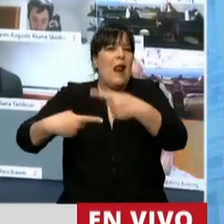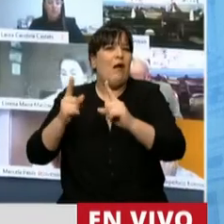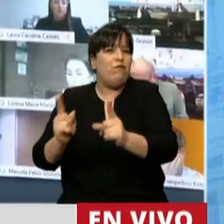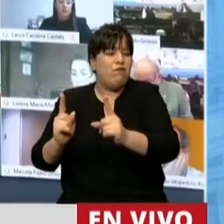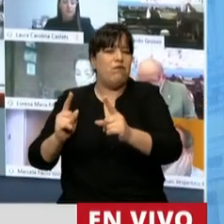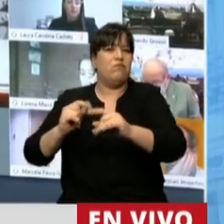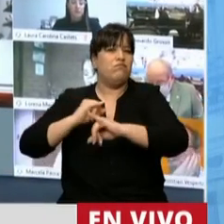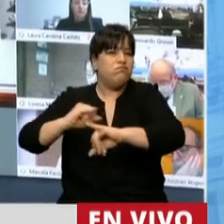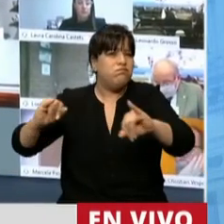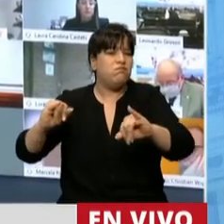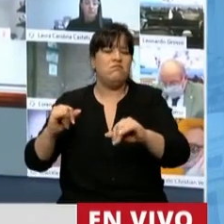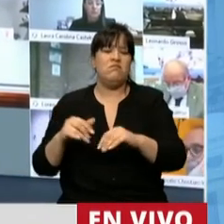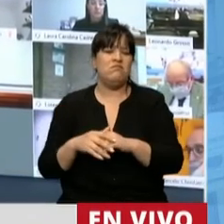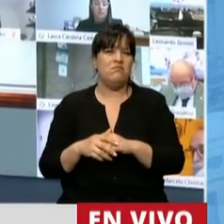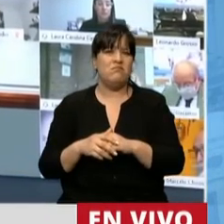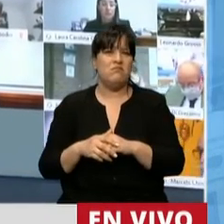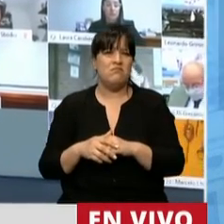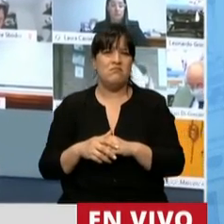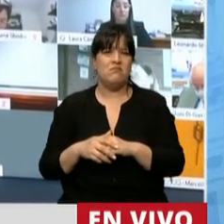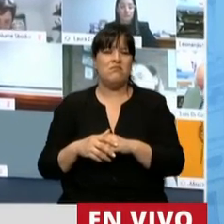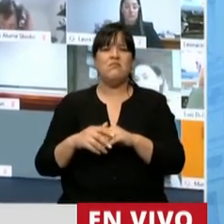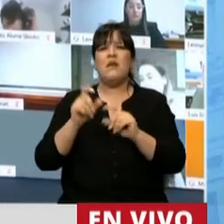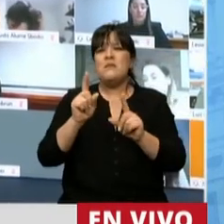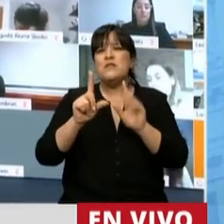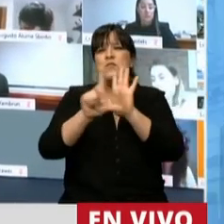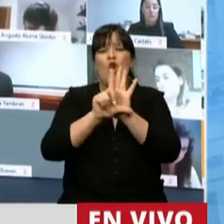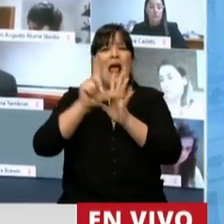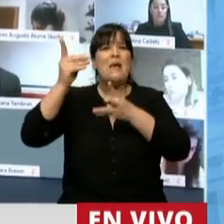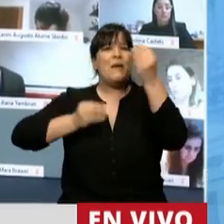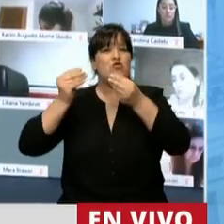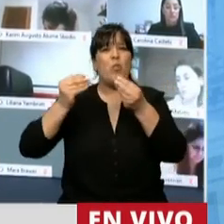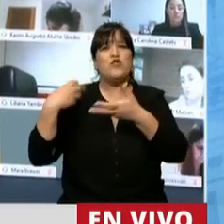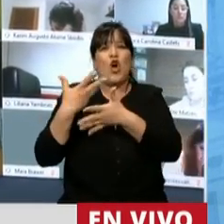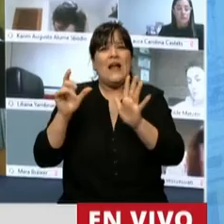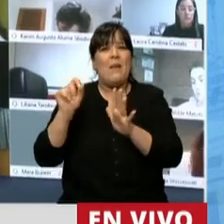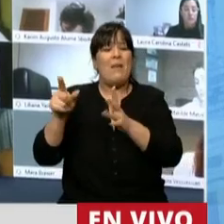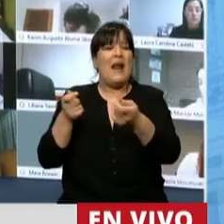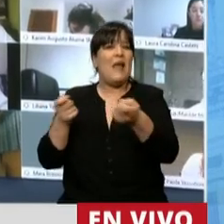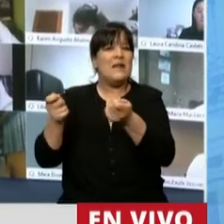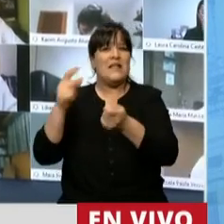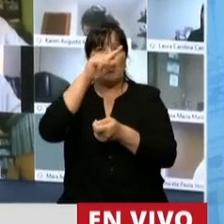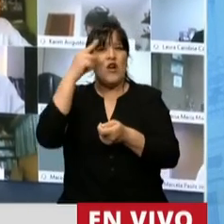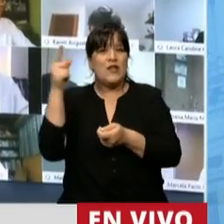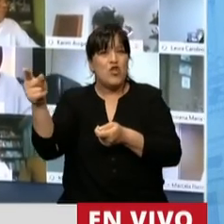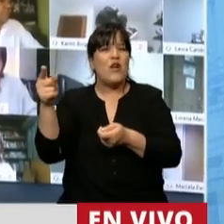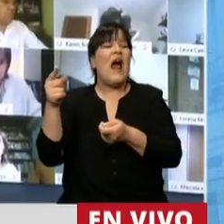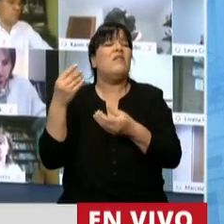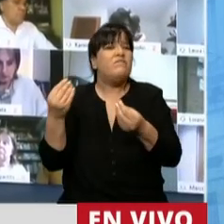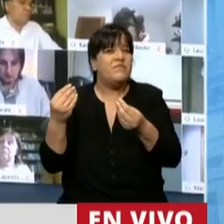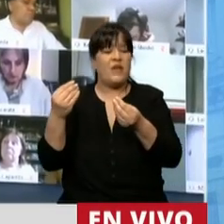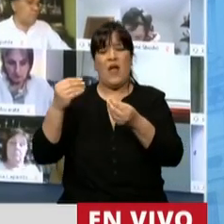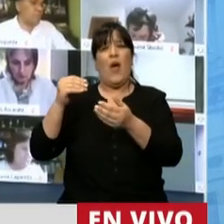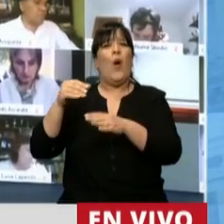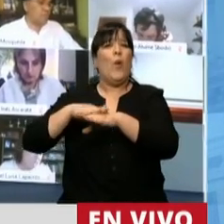promoción debiendo fijarse mediante la ley de presupuesto general para la administración nacional sobre la base de la